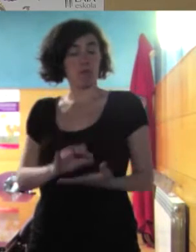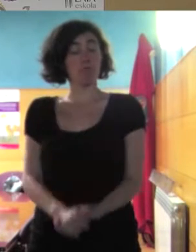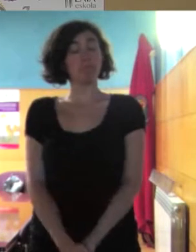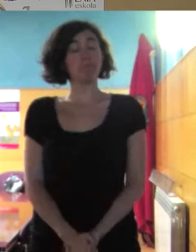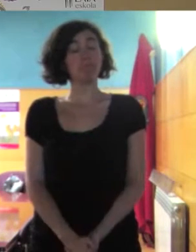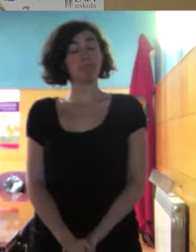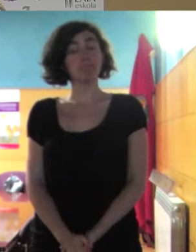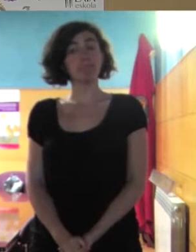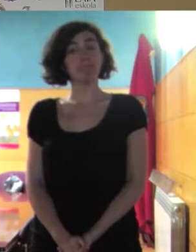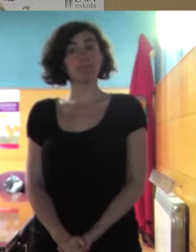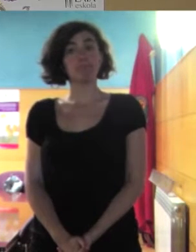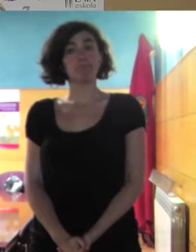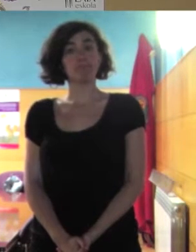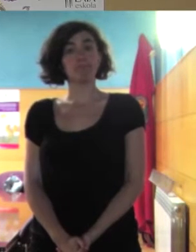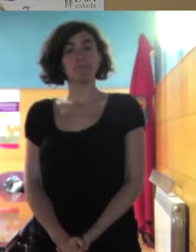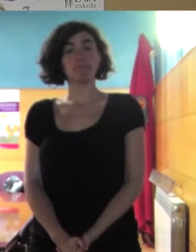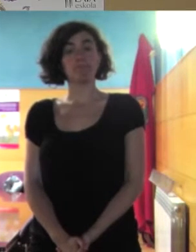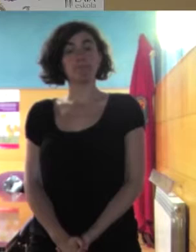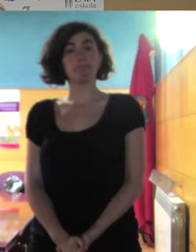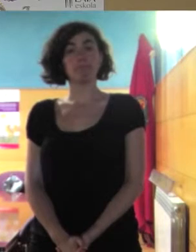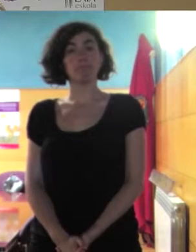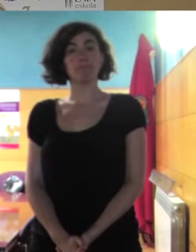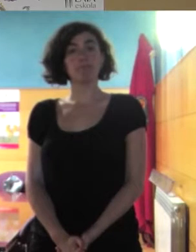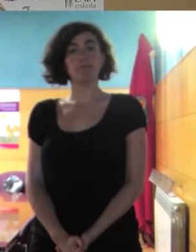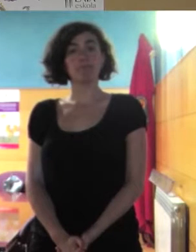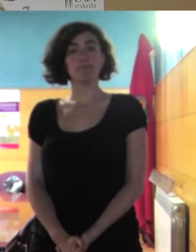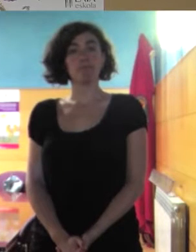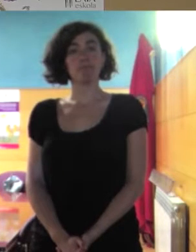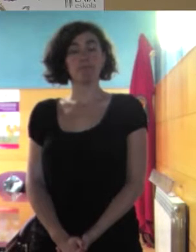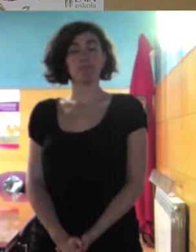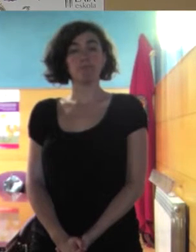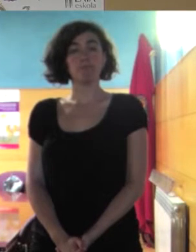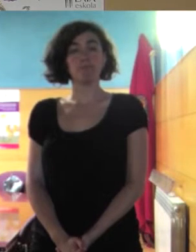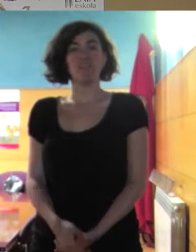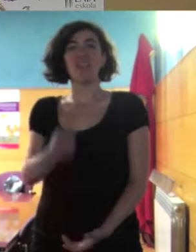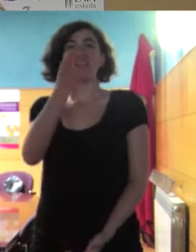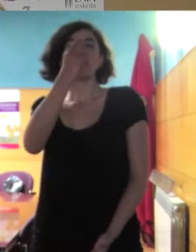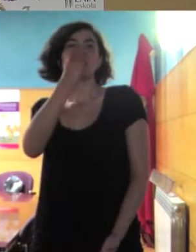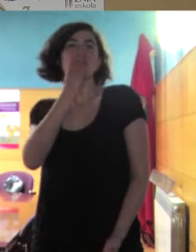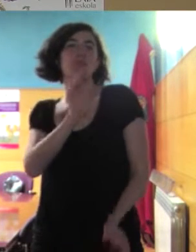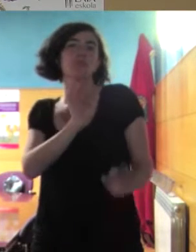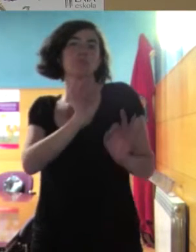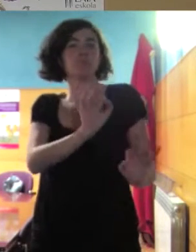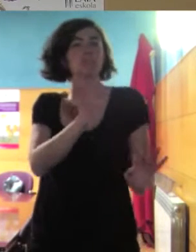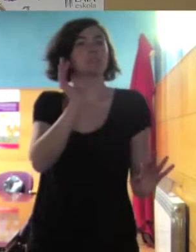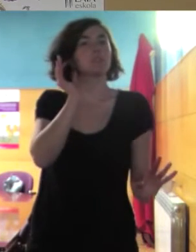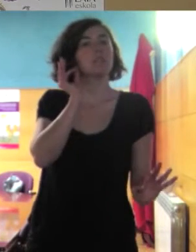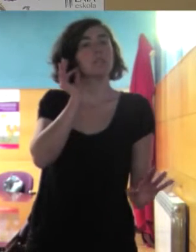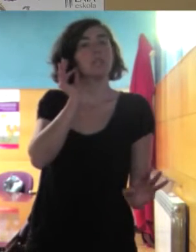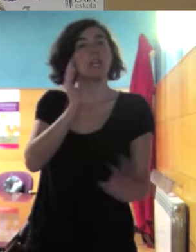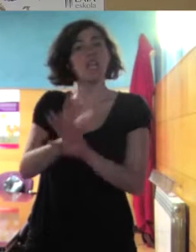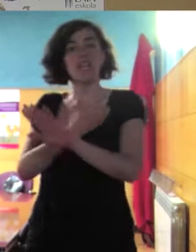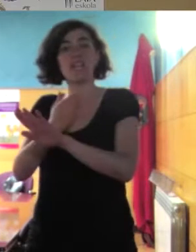y que resulta que tenemos zapatos para niñas y zapatos para niños